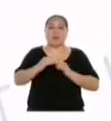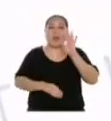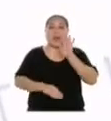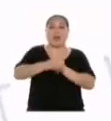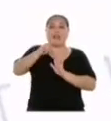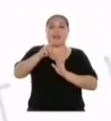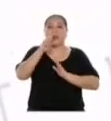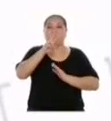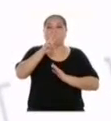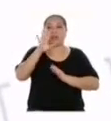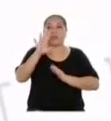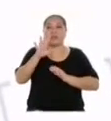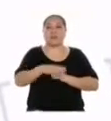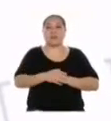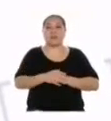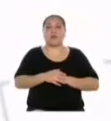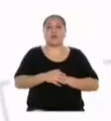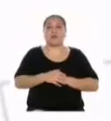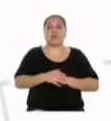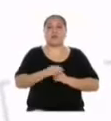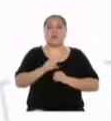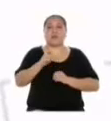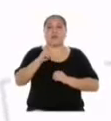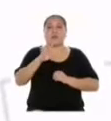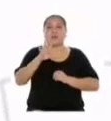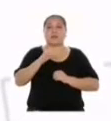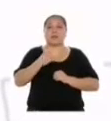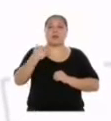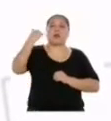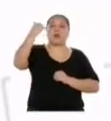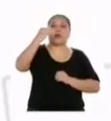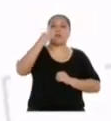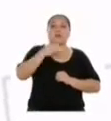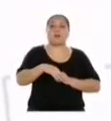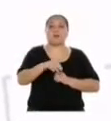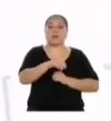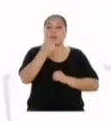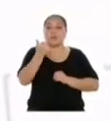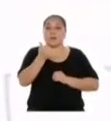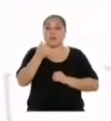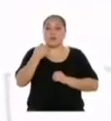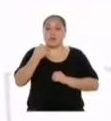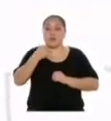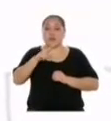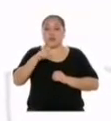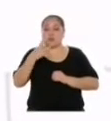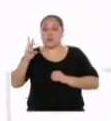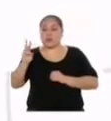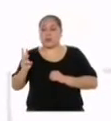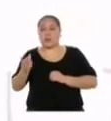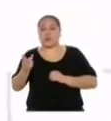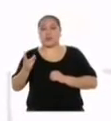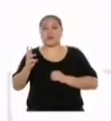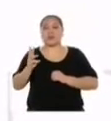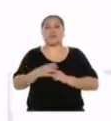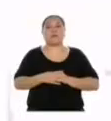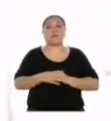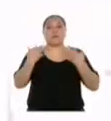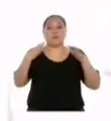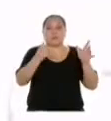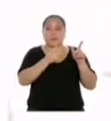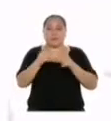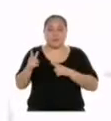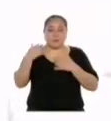más alta, que es 25. Entonces ponemos 25 ahí arriba. En las otras dos indicamos 12 y 6. Ahora sí,